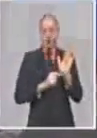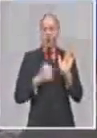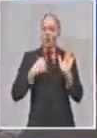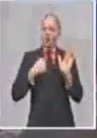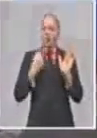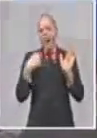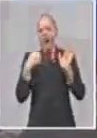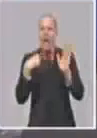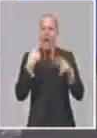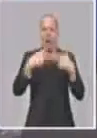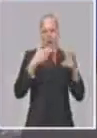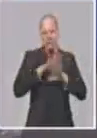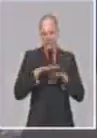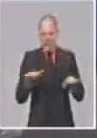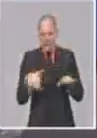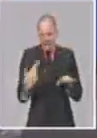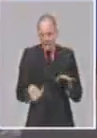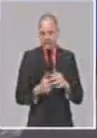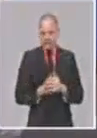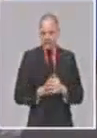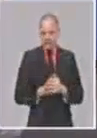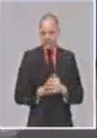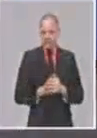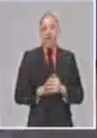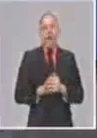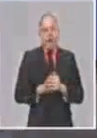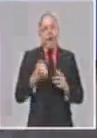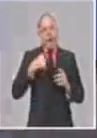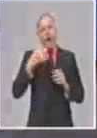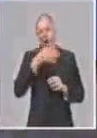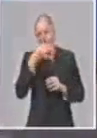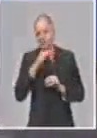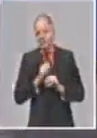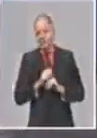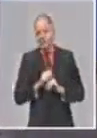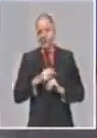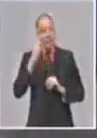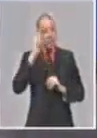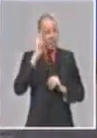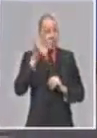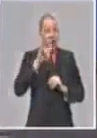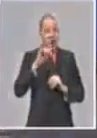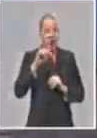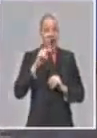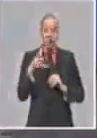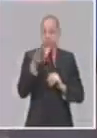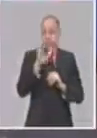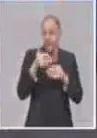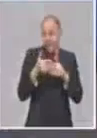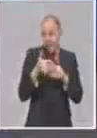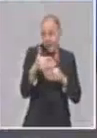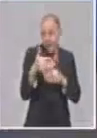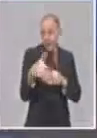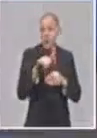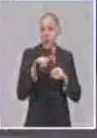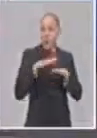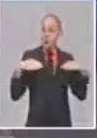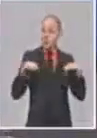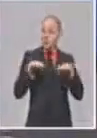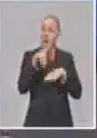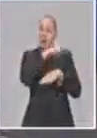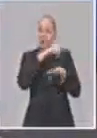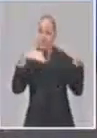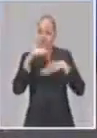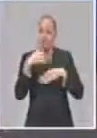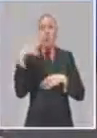Y los ministros que nos van a suceder a nosotros darán información de temas en los cuales que competen ahí en sus funciones estatales y de los resultados